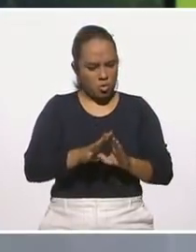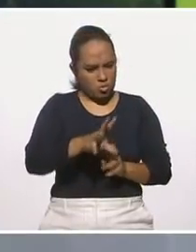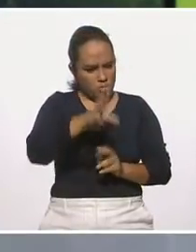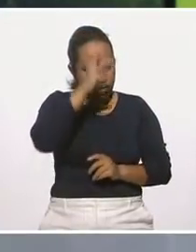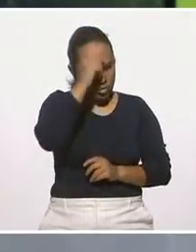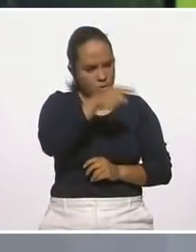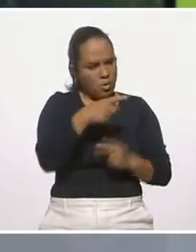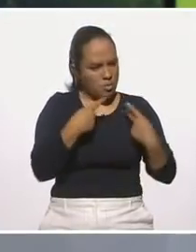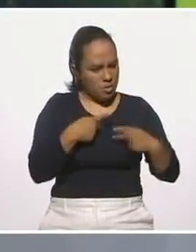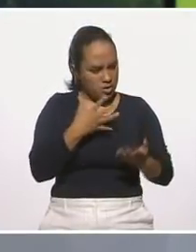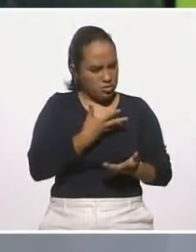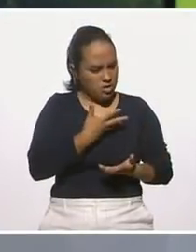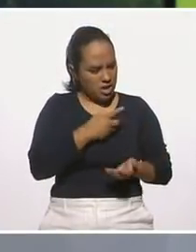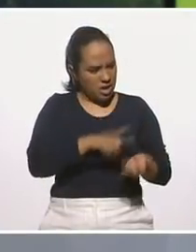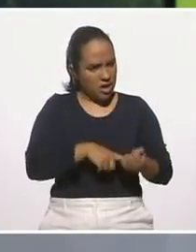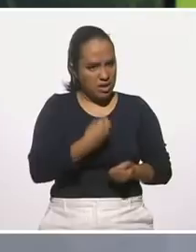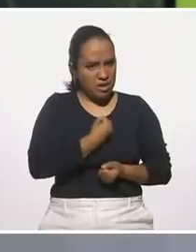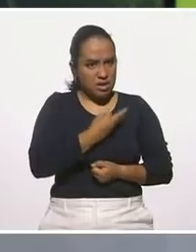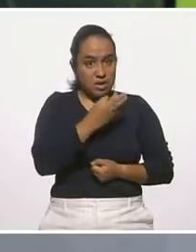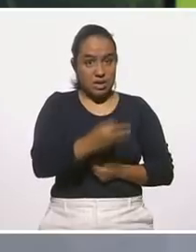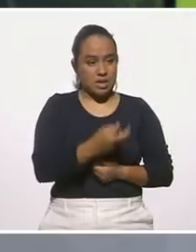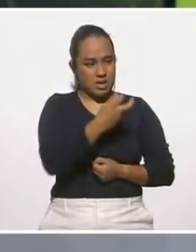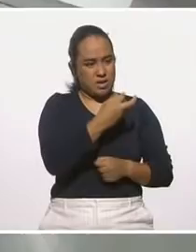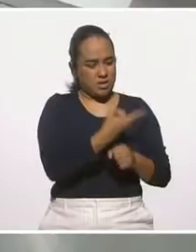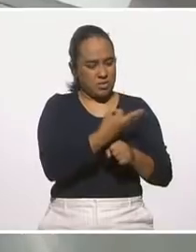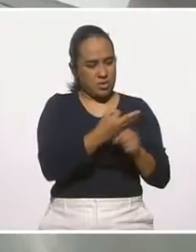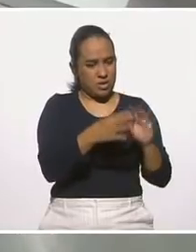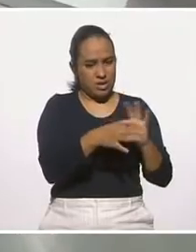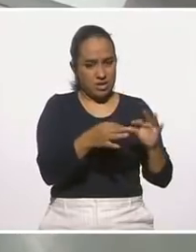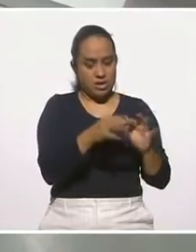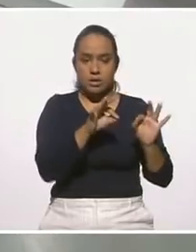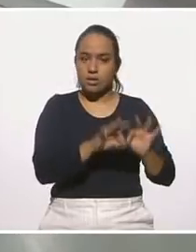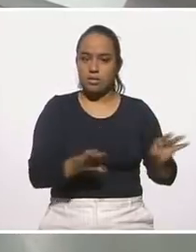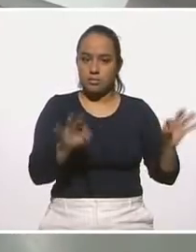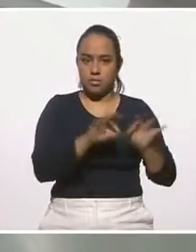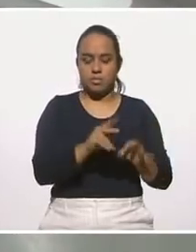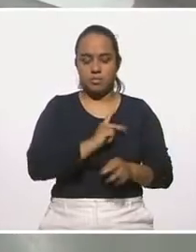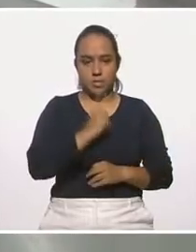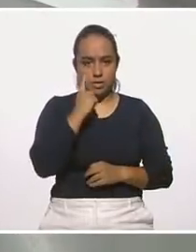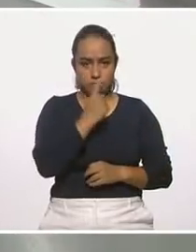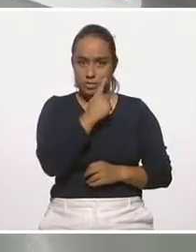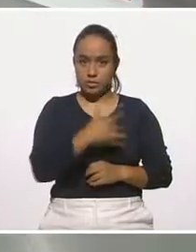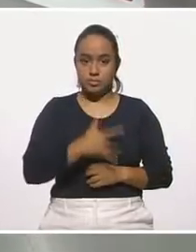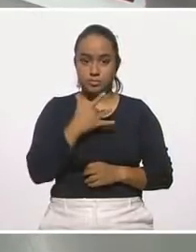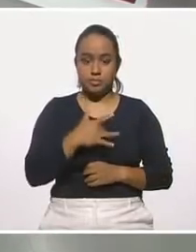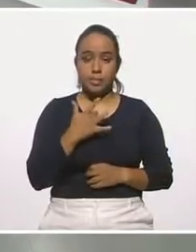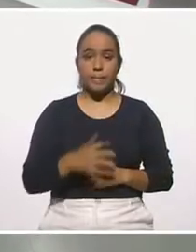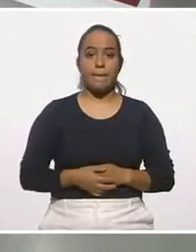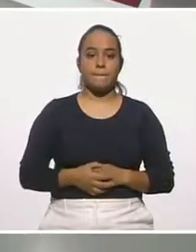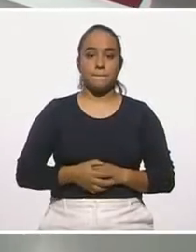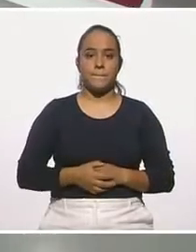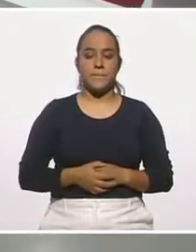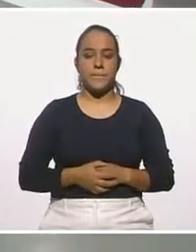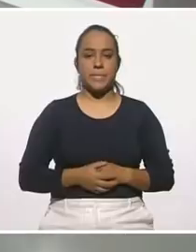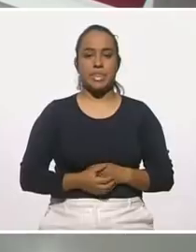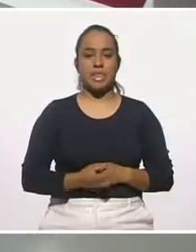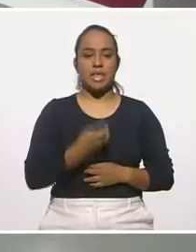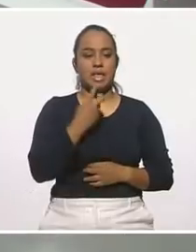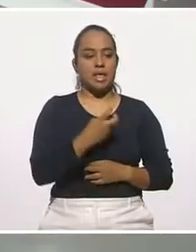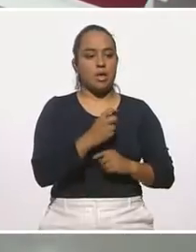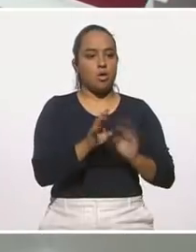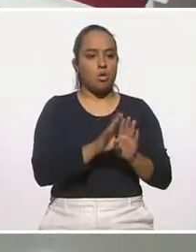una persona resiliente? Eso que dice el doctor es fundamental, desde mi punto de vista, esta capacidad de